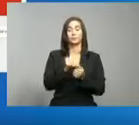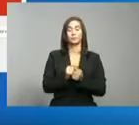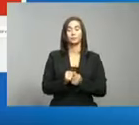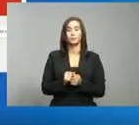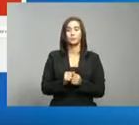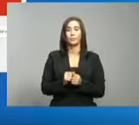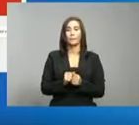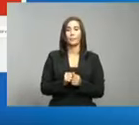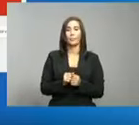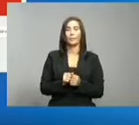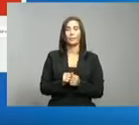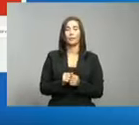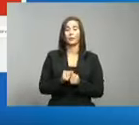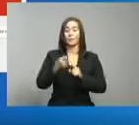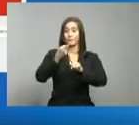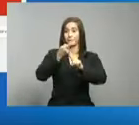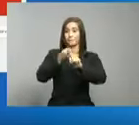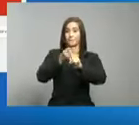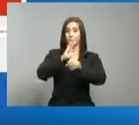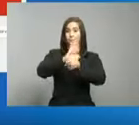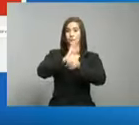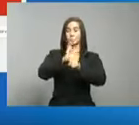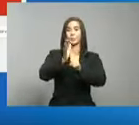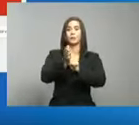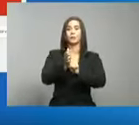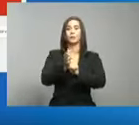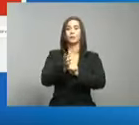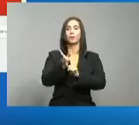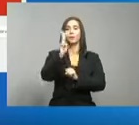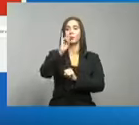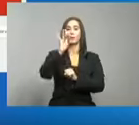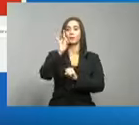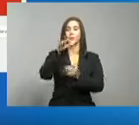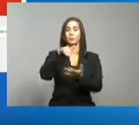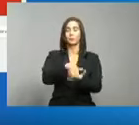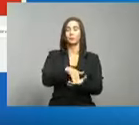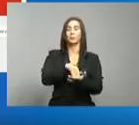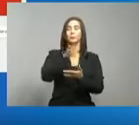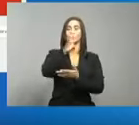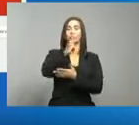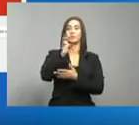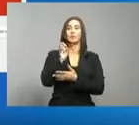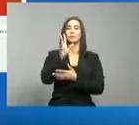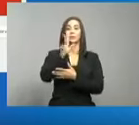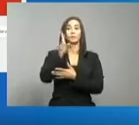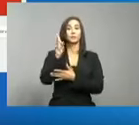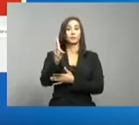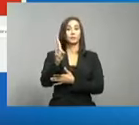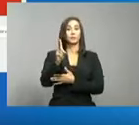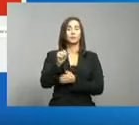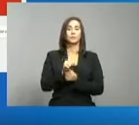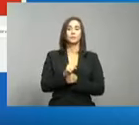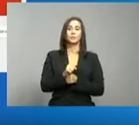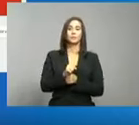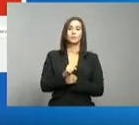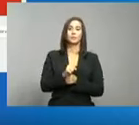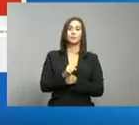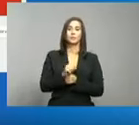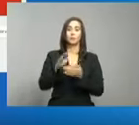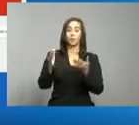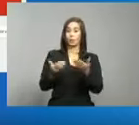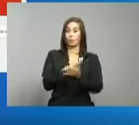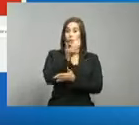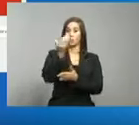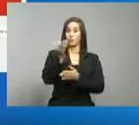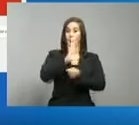El número de casos confirmados, 28.631. con casos nuevos registrados,